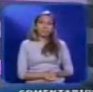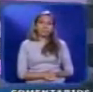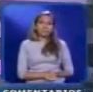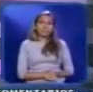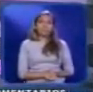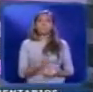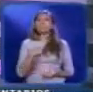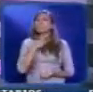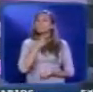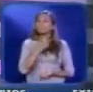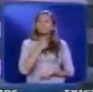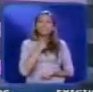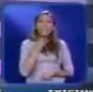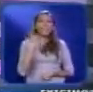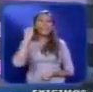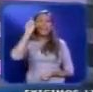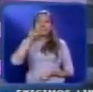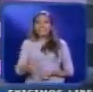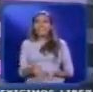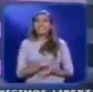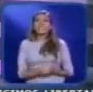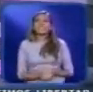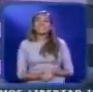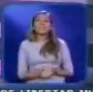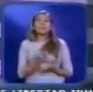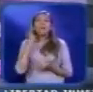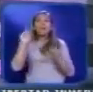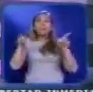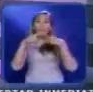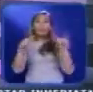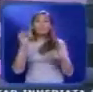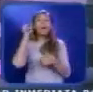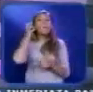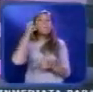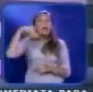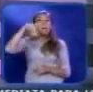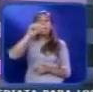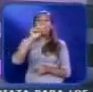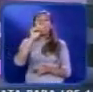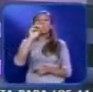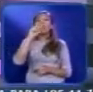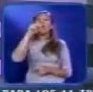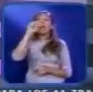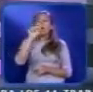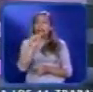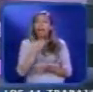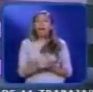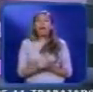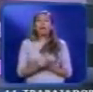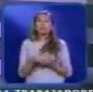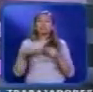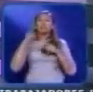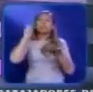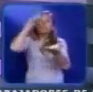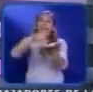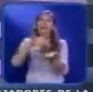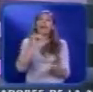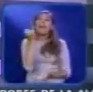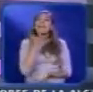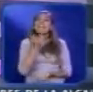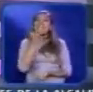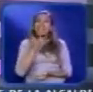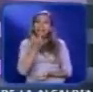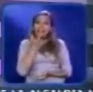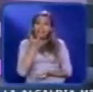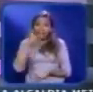Me encantan y seguimos con música porque la cantante Madonna llegó a Israel para ofrecer un concierto este martes y otro el miércoles en Talavid ante 100